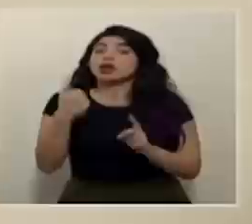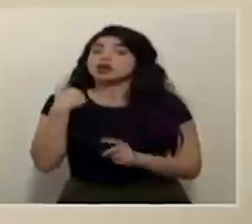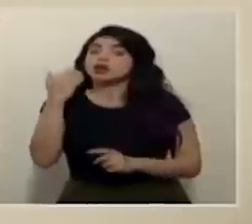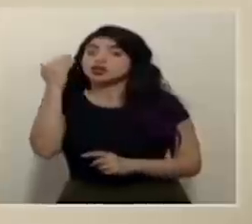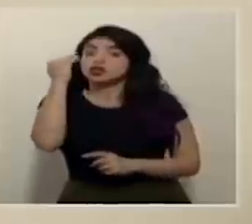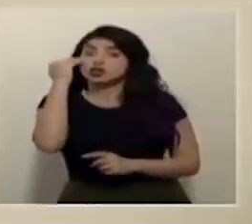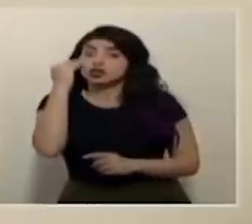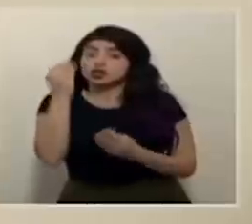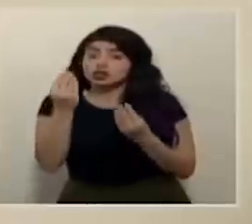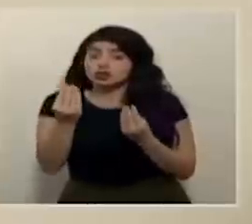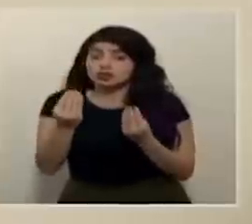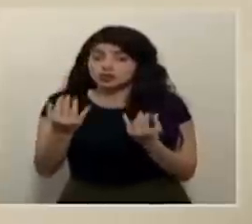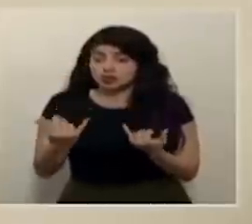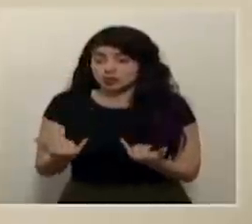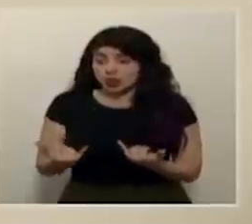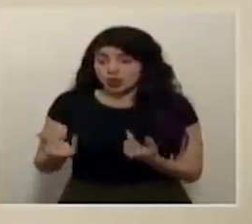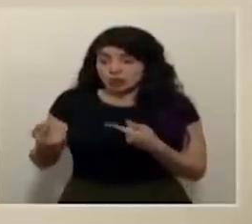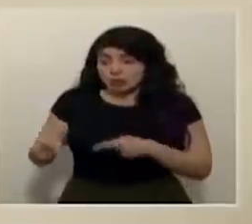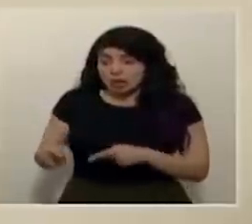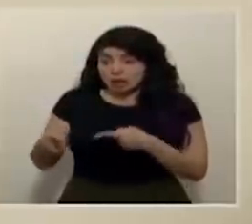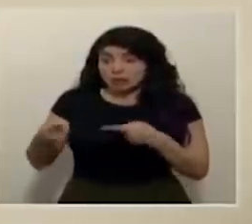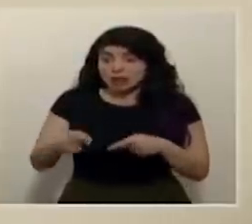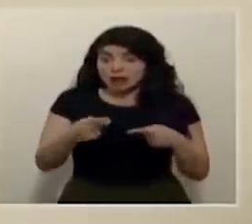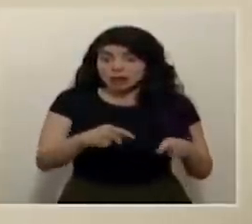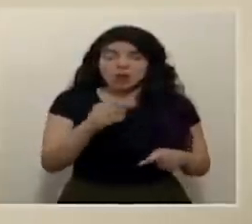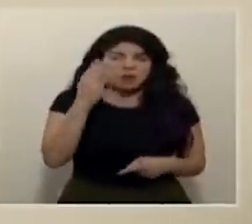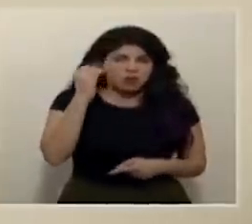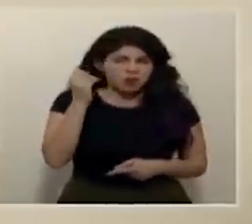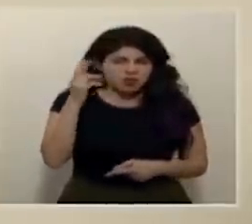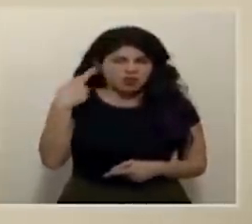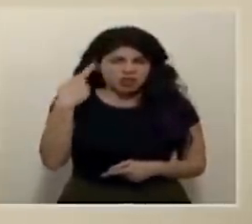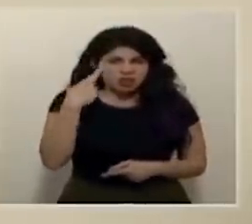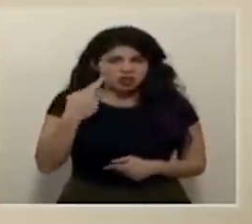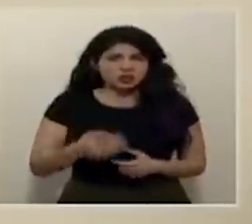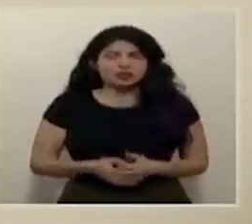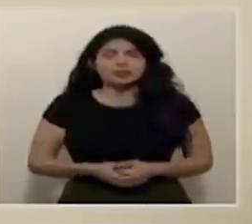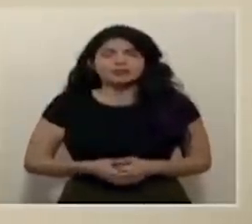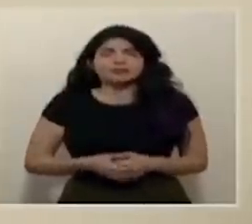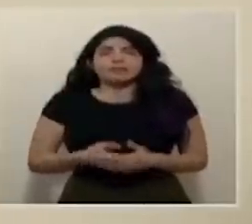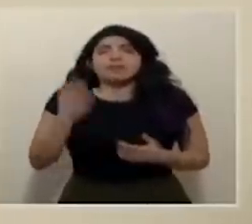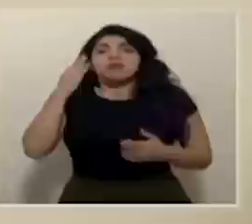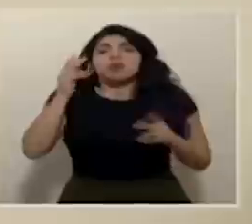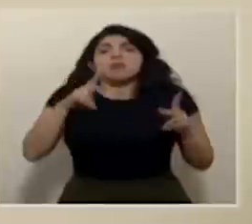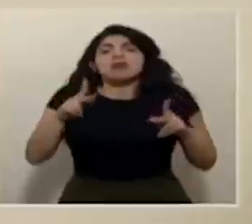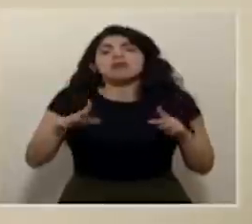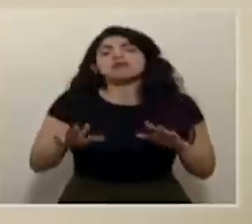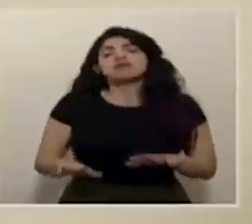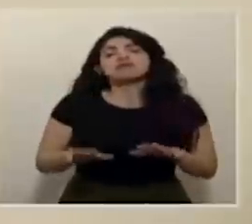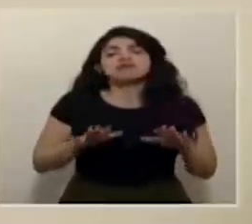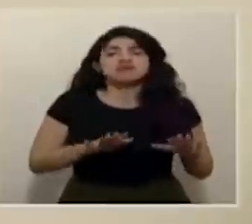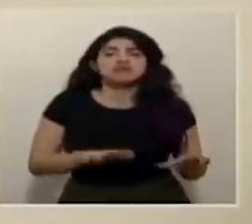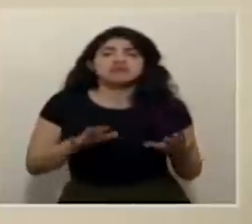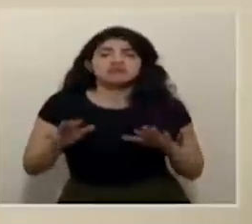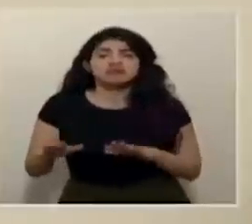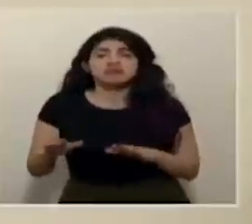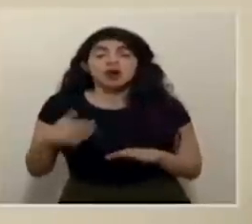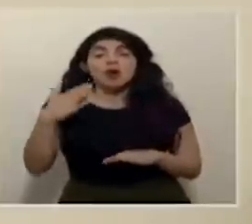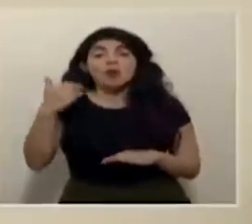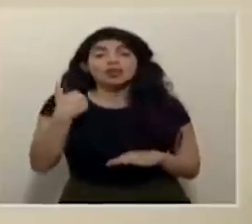mucho de lo que está ocurriendo ha sido por un relajamiento cuando hablamos de la apertura